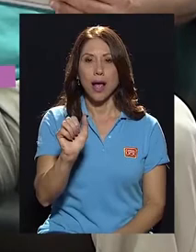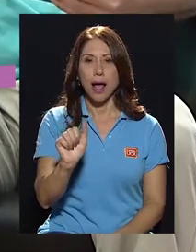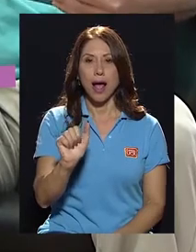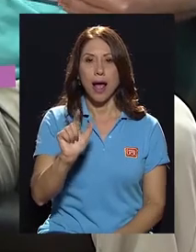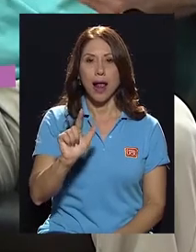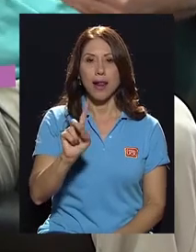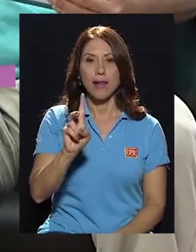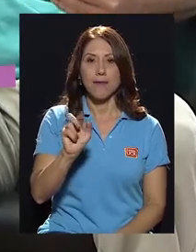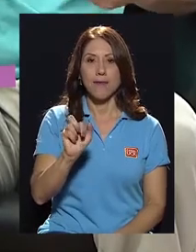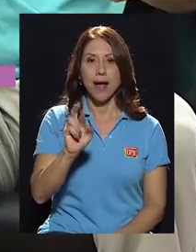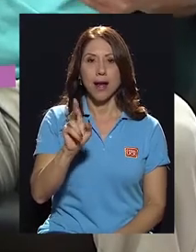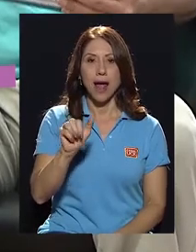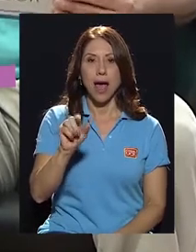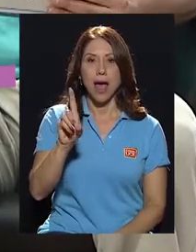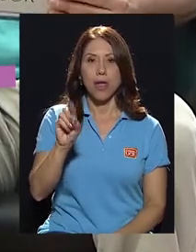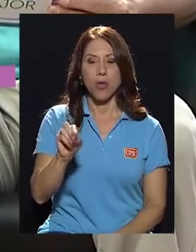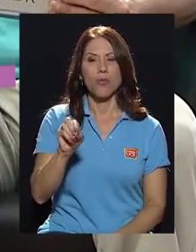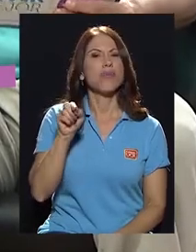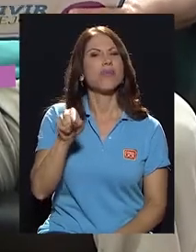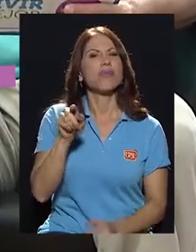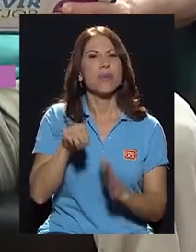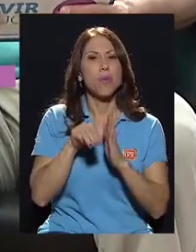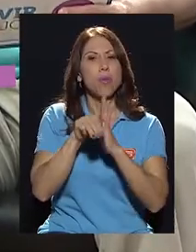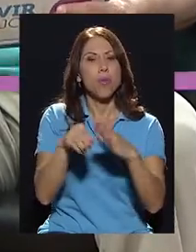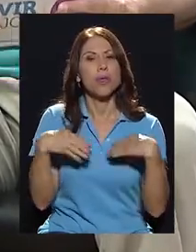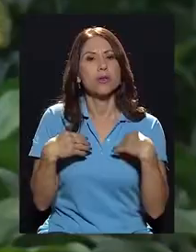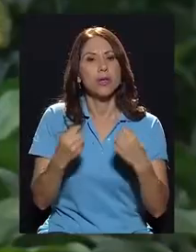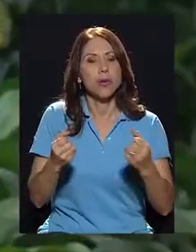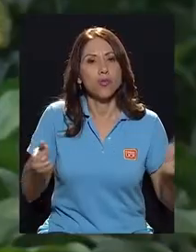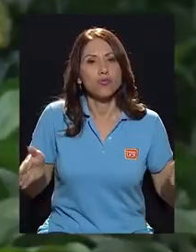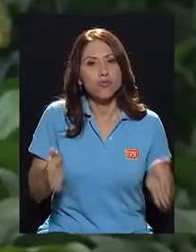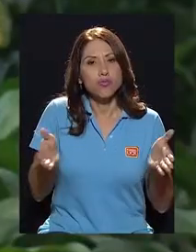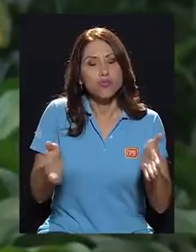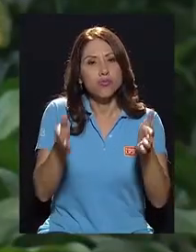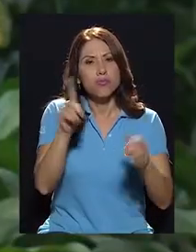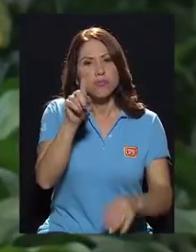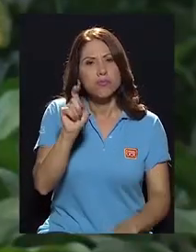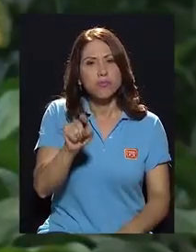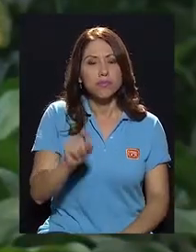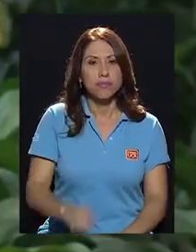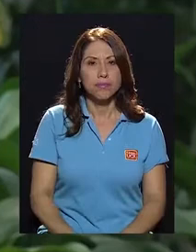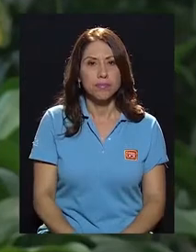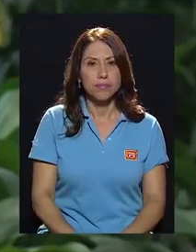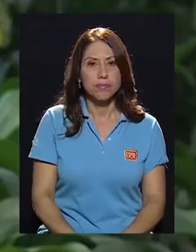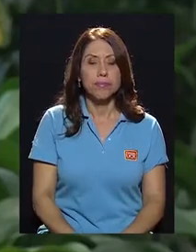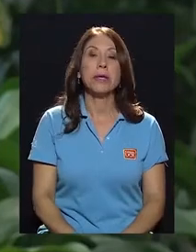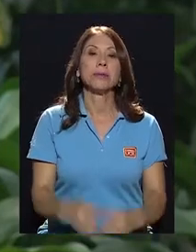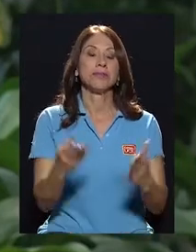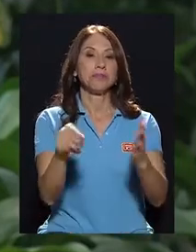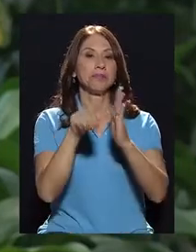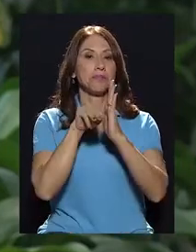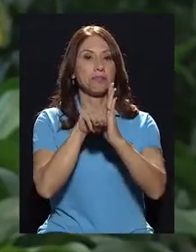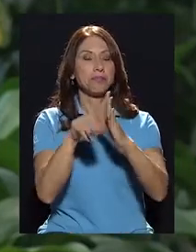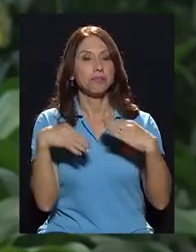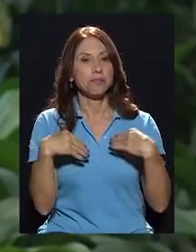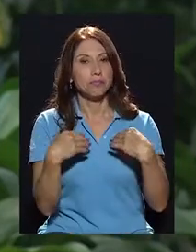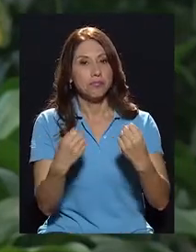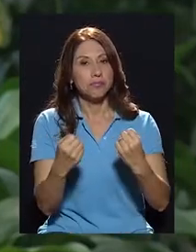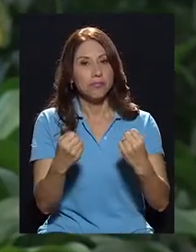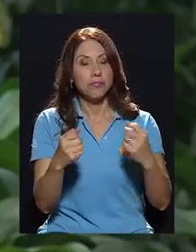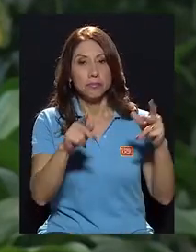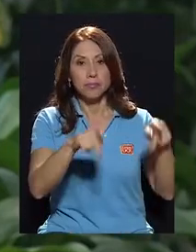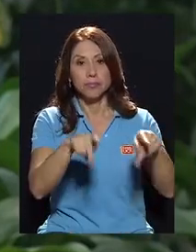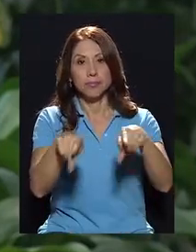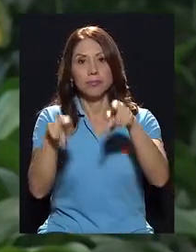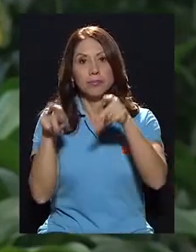salud estarían interesados en impulsar? Ok, el modelo de salud que la gente ha querido decir